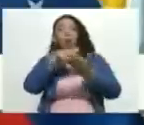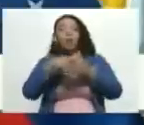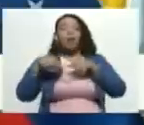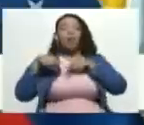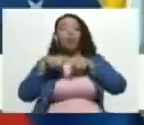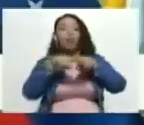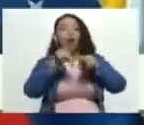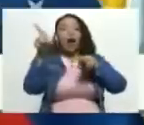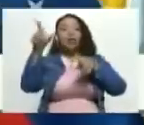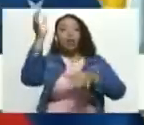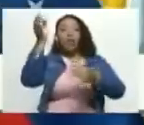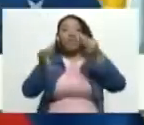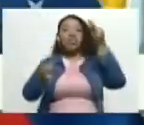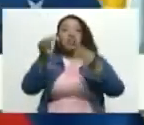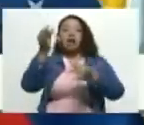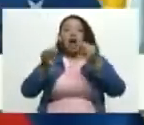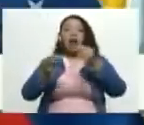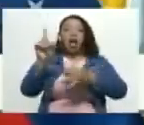paraísos fiscales.